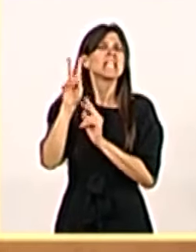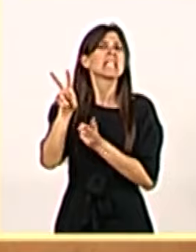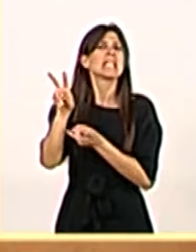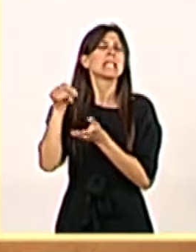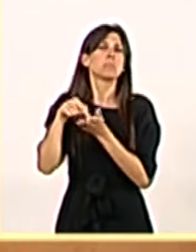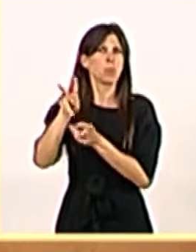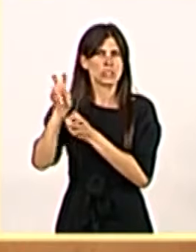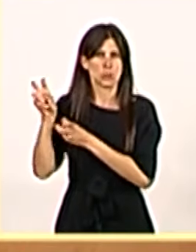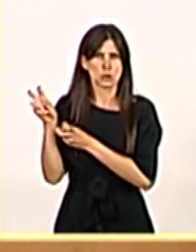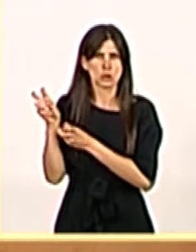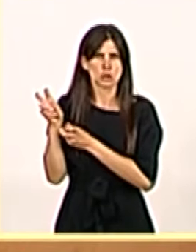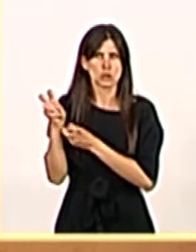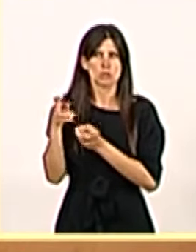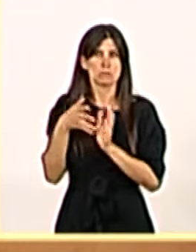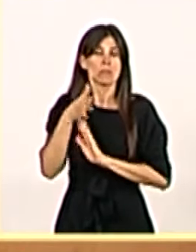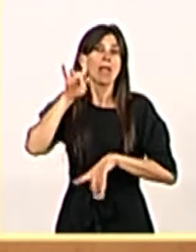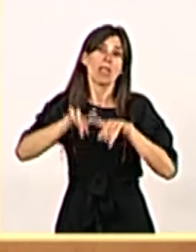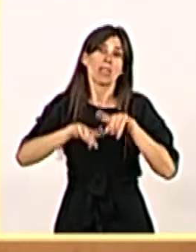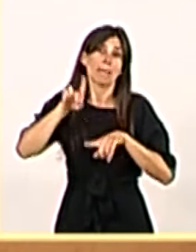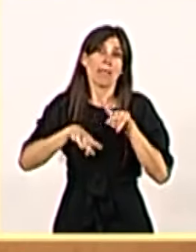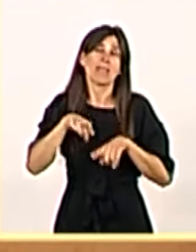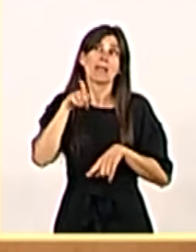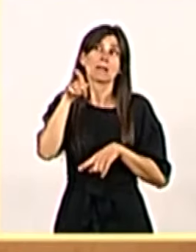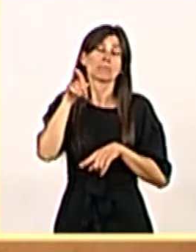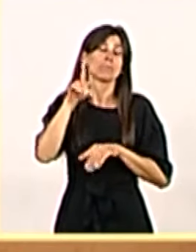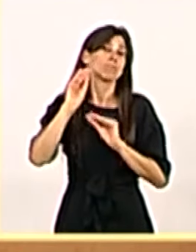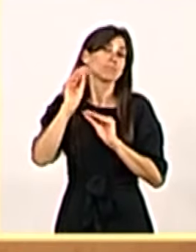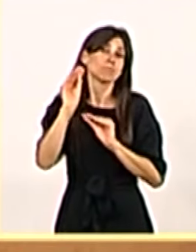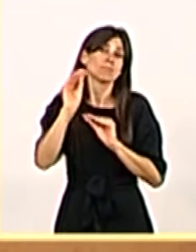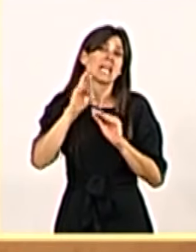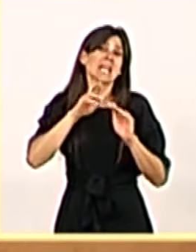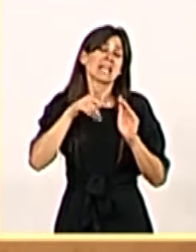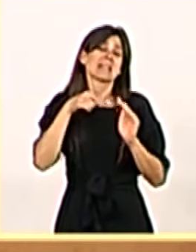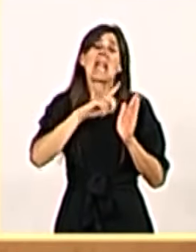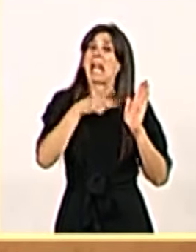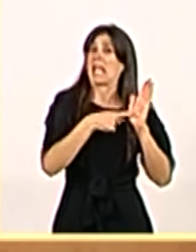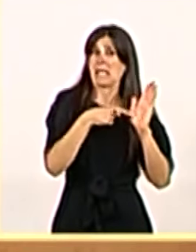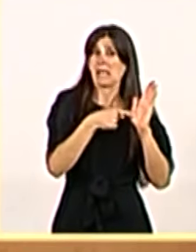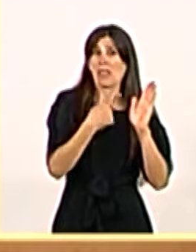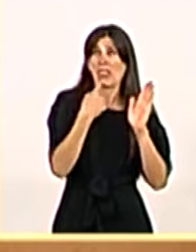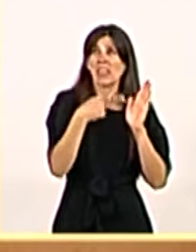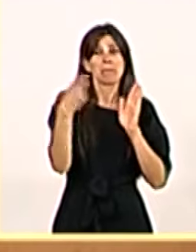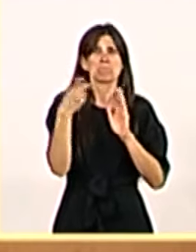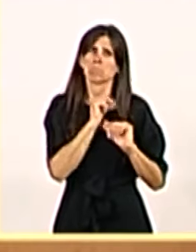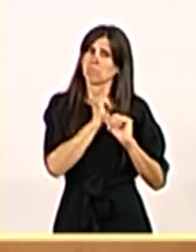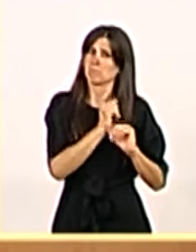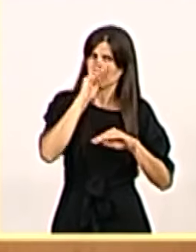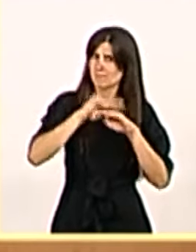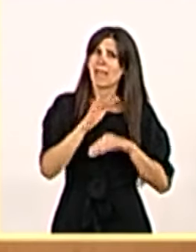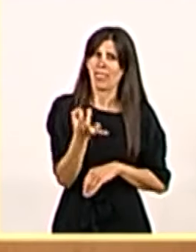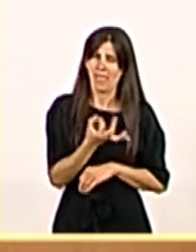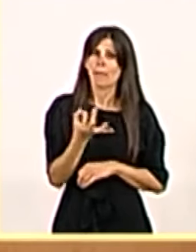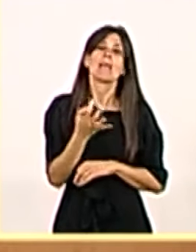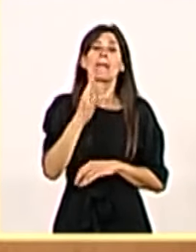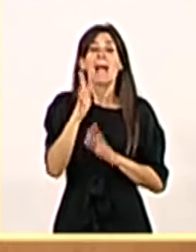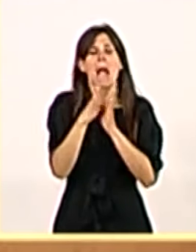mecanismos previstos en la ley. Igualmente, señorías, el acuerdo reconoce la existencia de competencias no